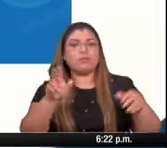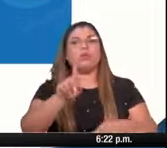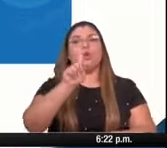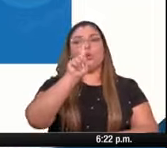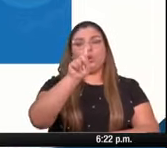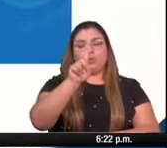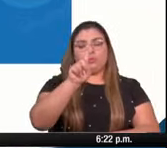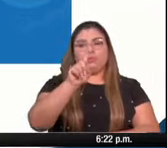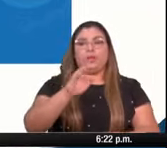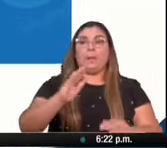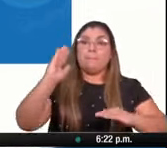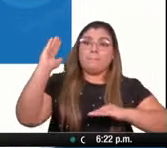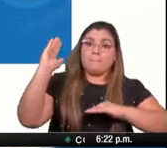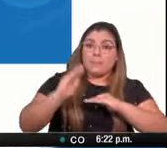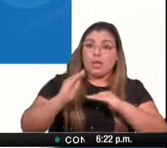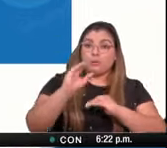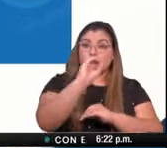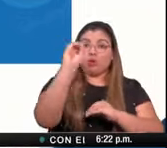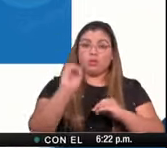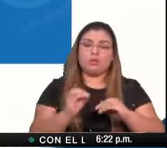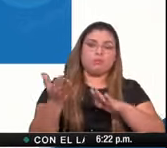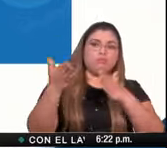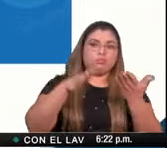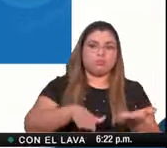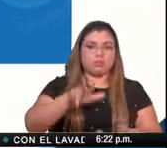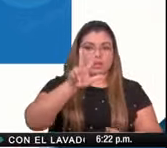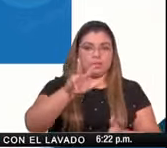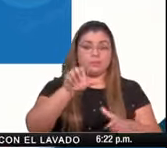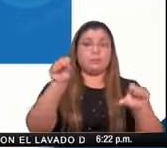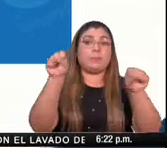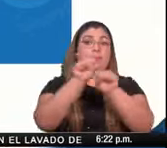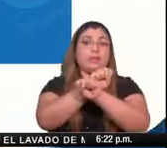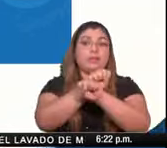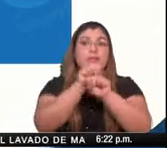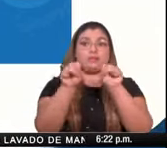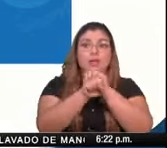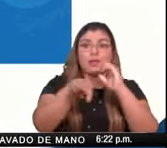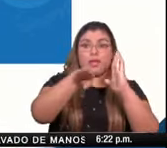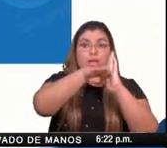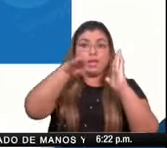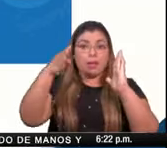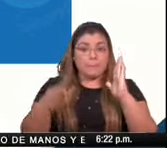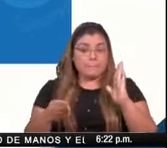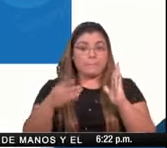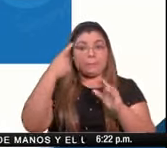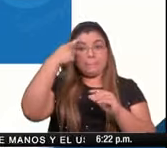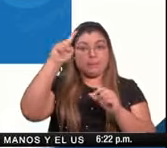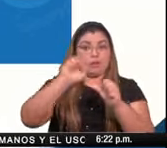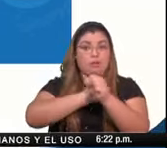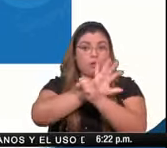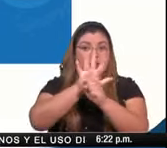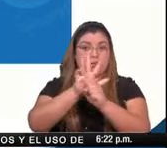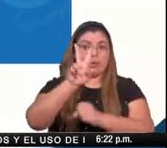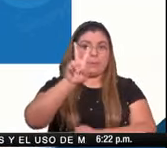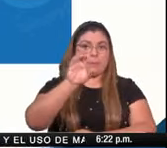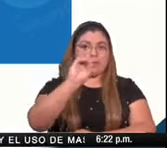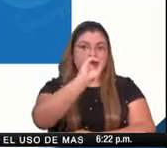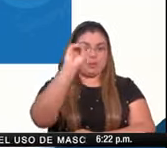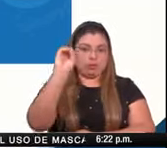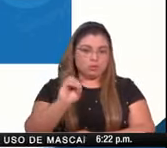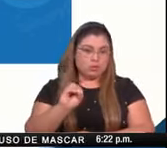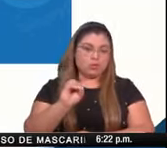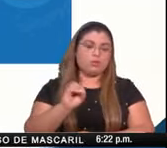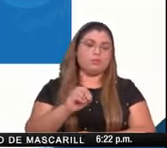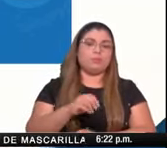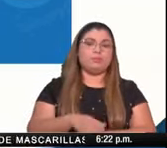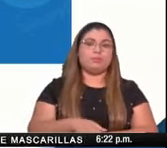letalidad menor de 3 la disponibilidad de sala de camas en sala COVID 20% y